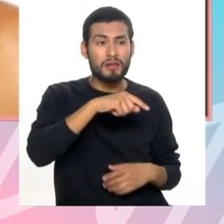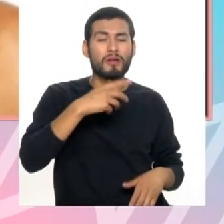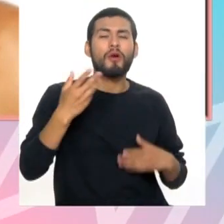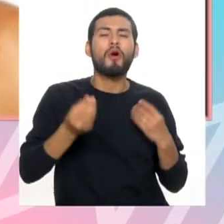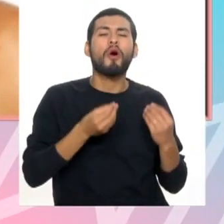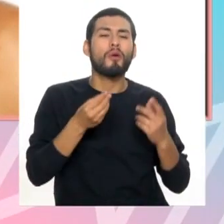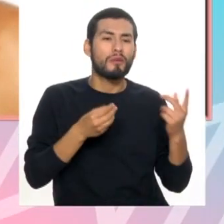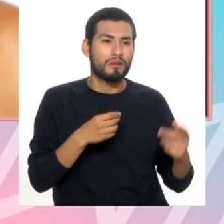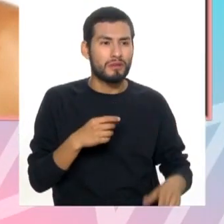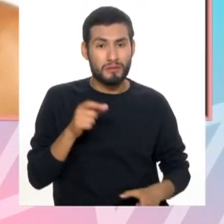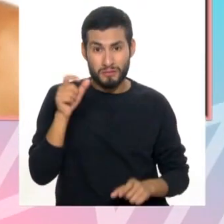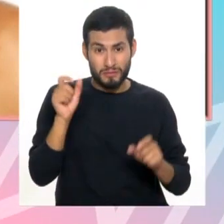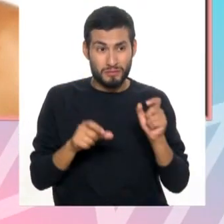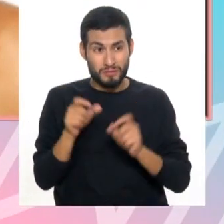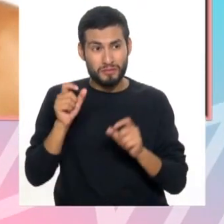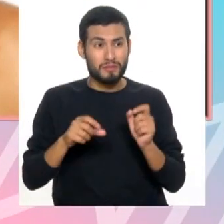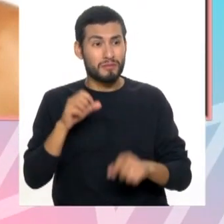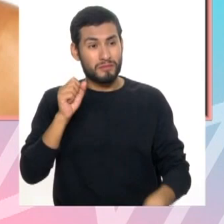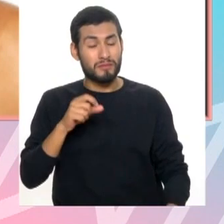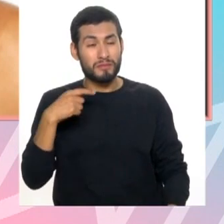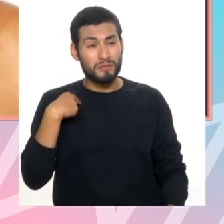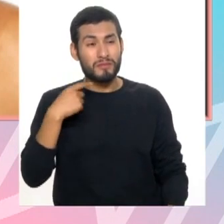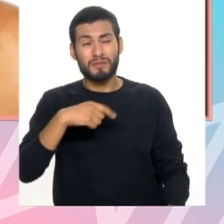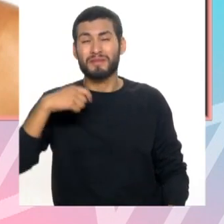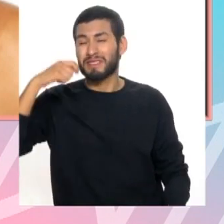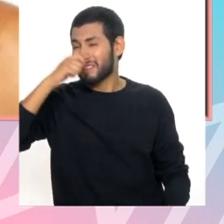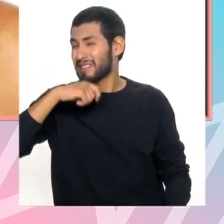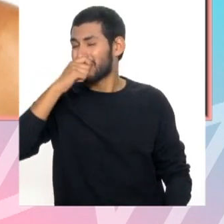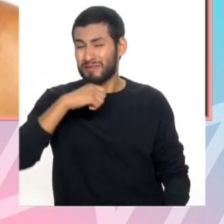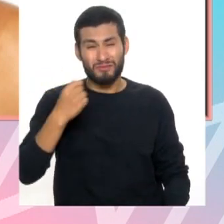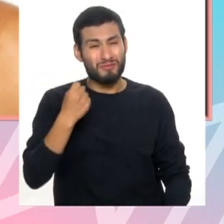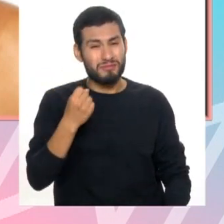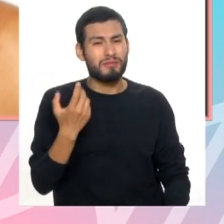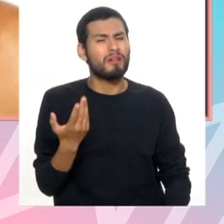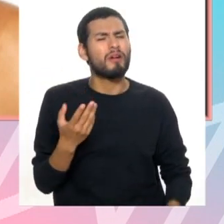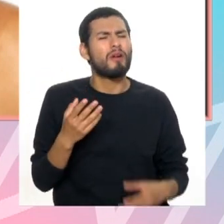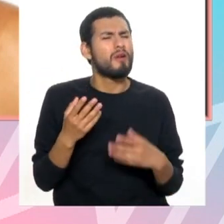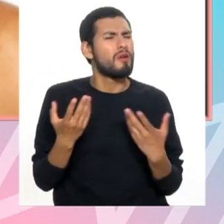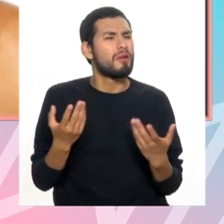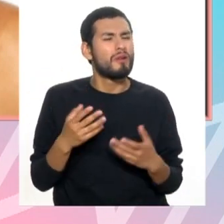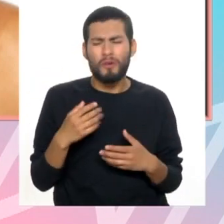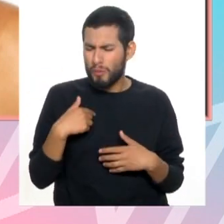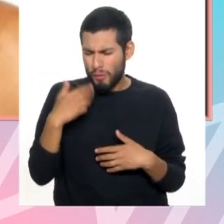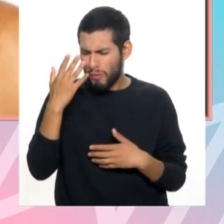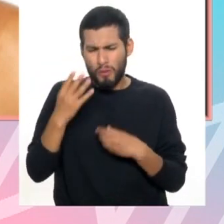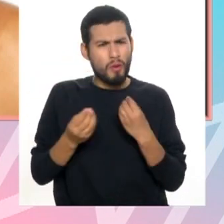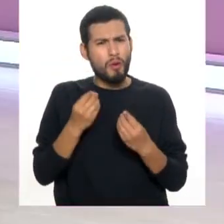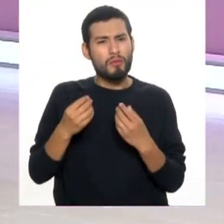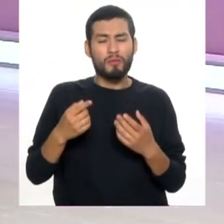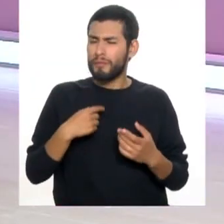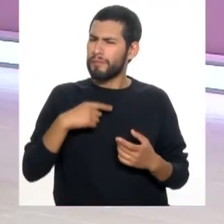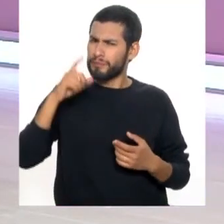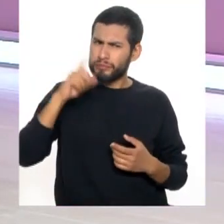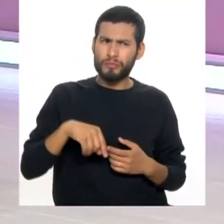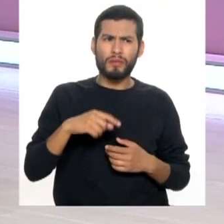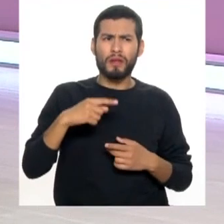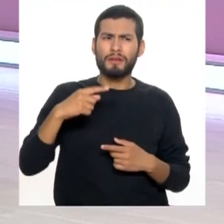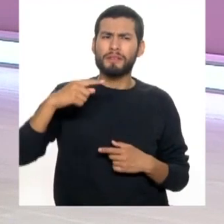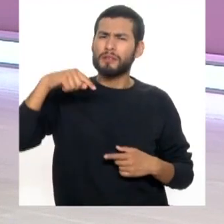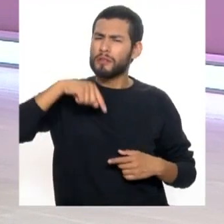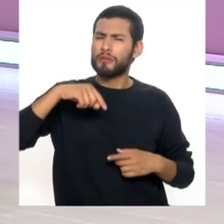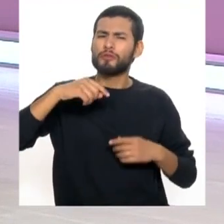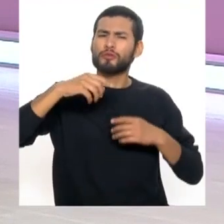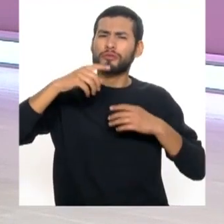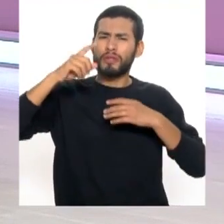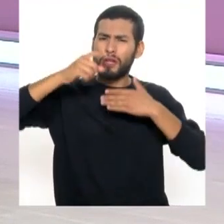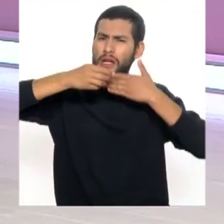vemos cómo se cepilla. Hay personas que dicen, sí, que te hacen demasiada fuerza. Eso, ¿cómo puedo ir calculando? Porque a nadie me ha dicho, oiga, tiene que ser con esta... Porque a lo